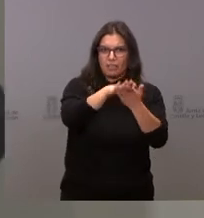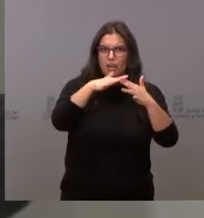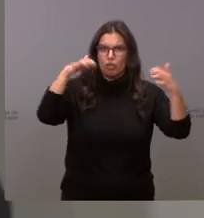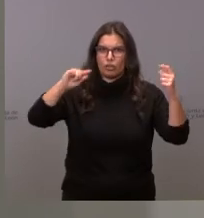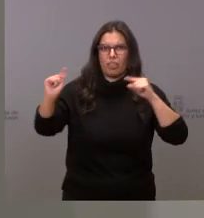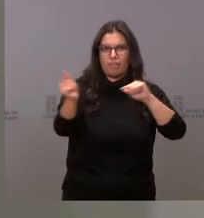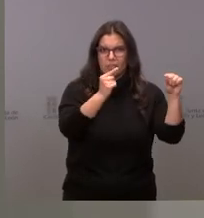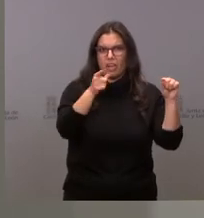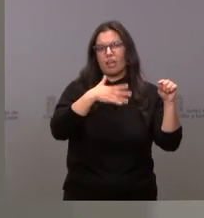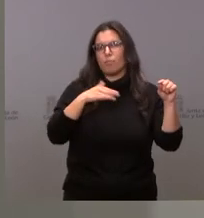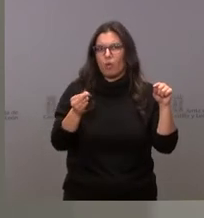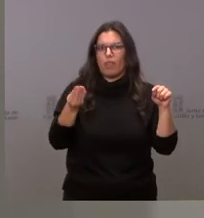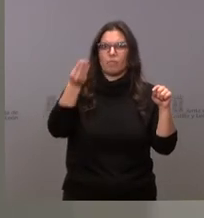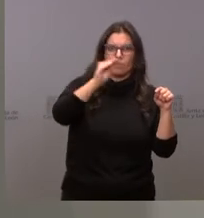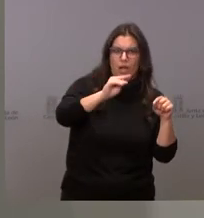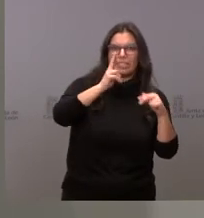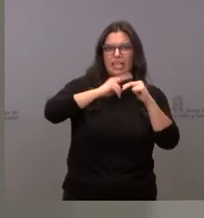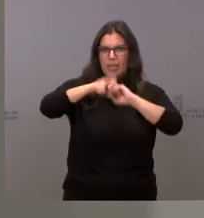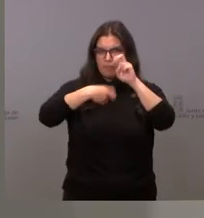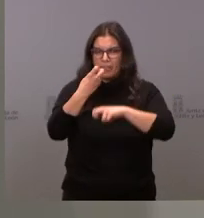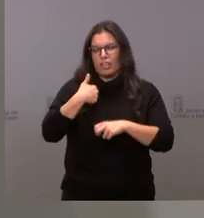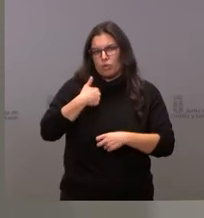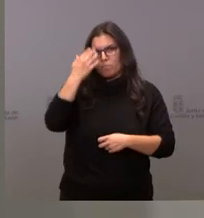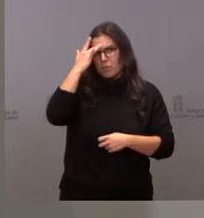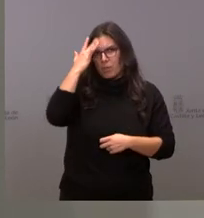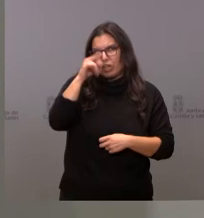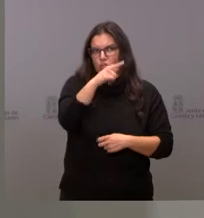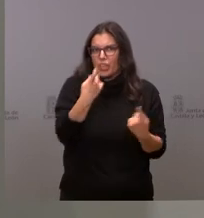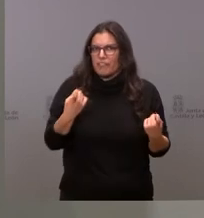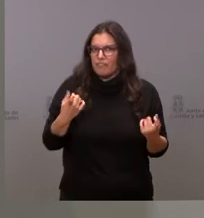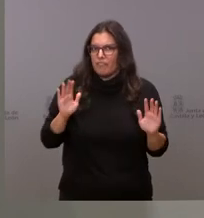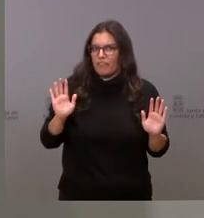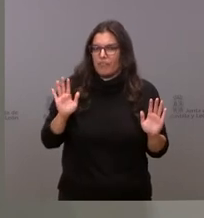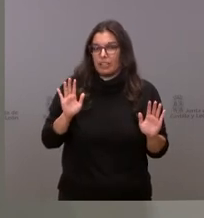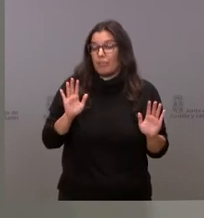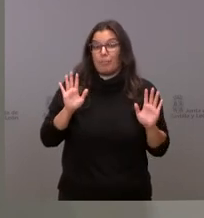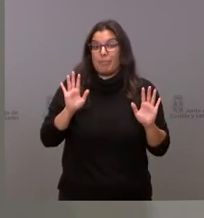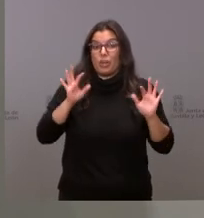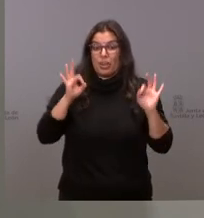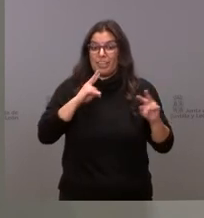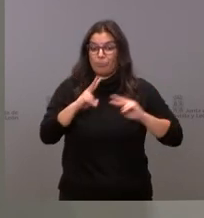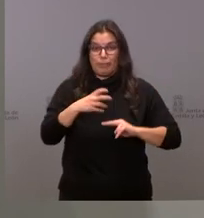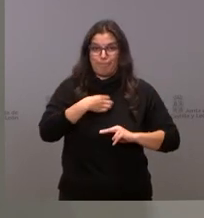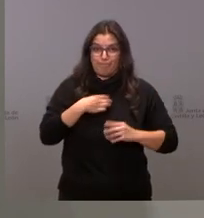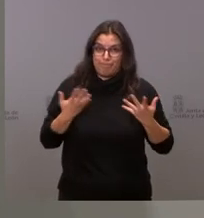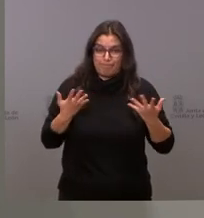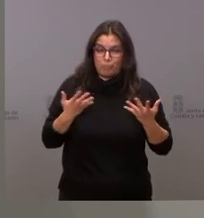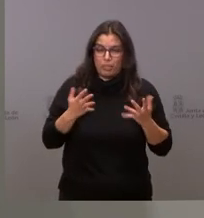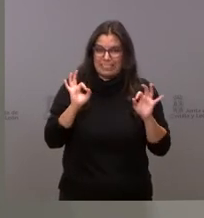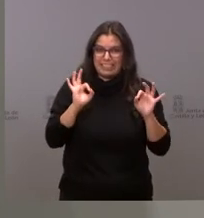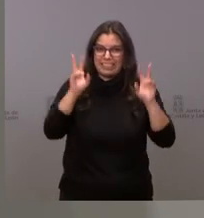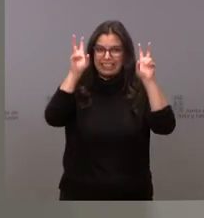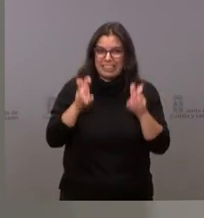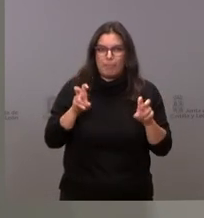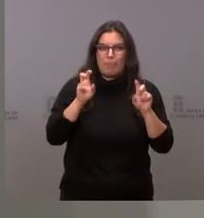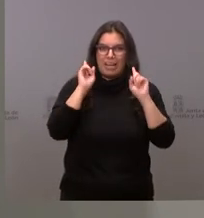posible hacer y presentar enmiendas si entendemos que esto es necesario no le puedo contestar en concreto sobre